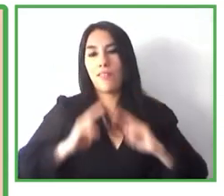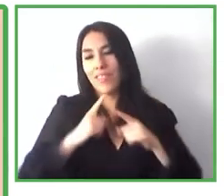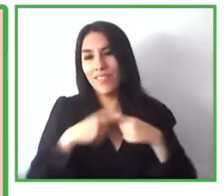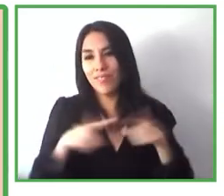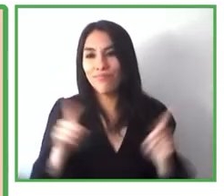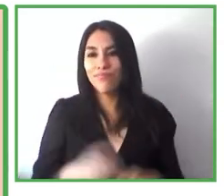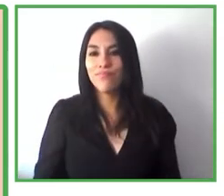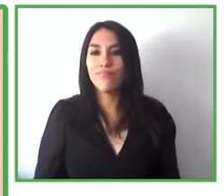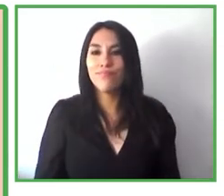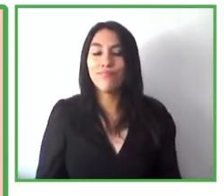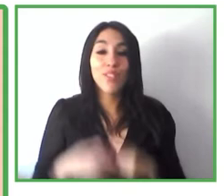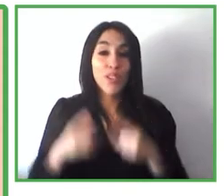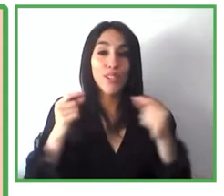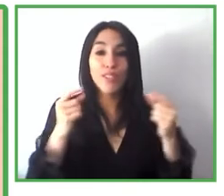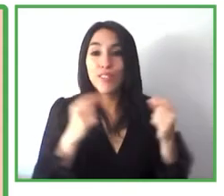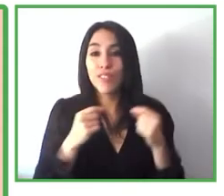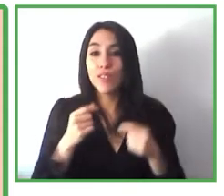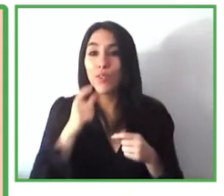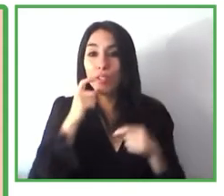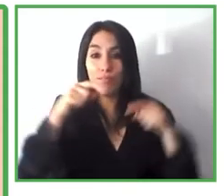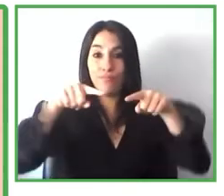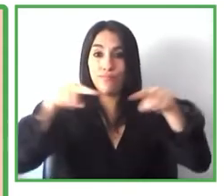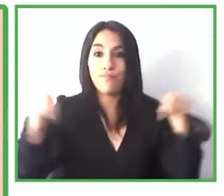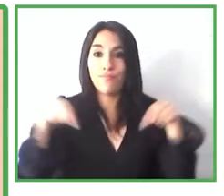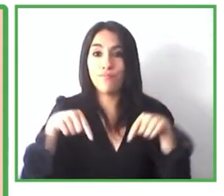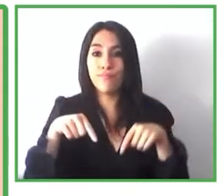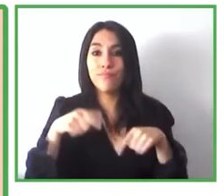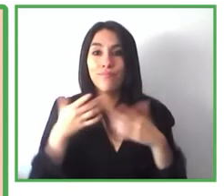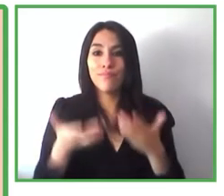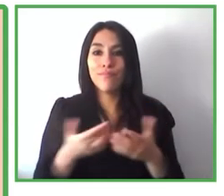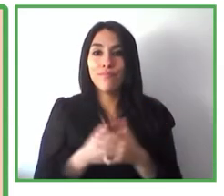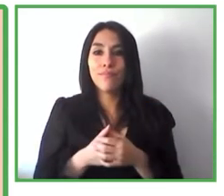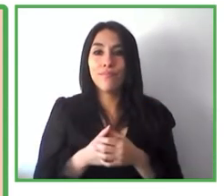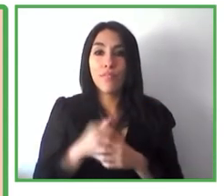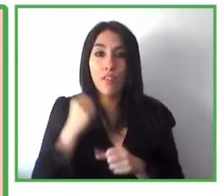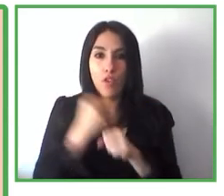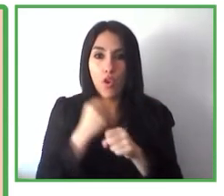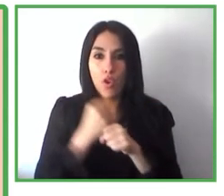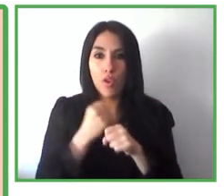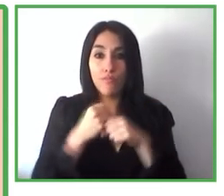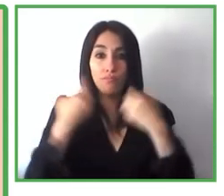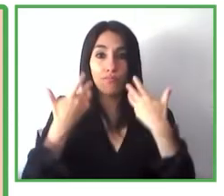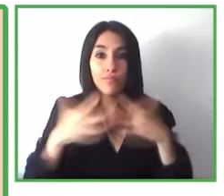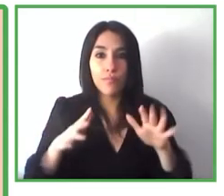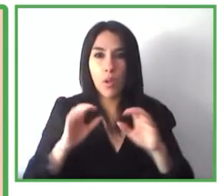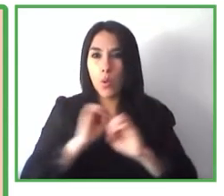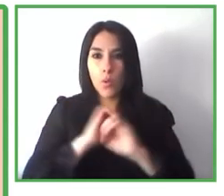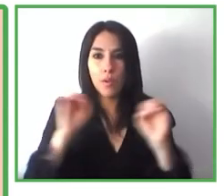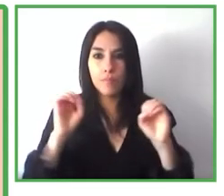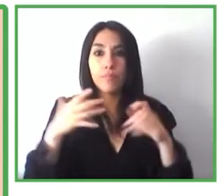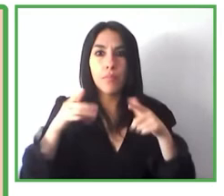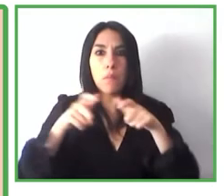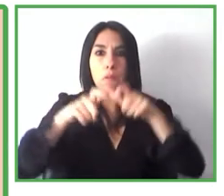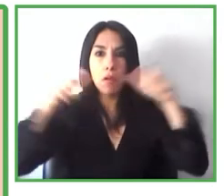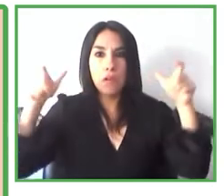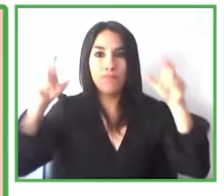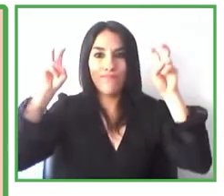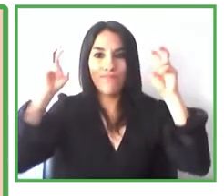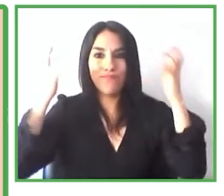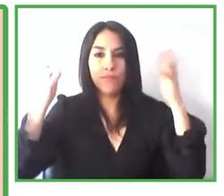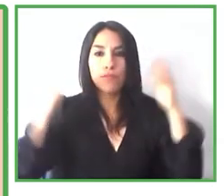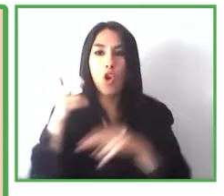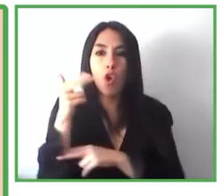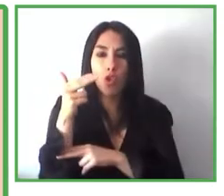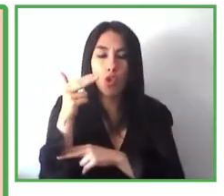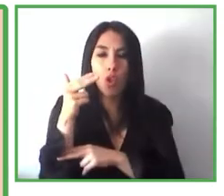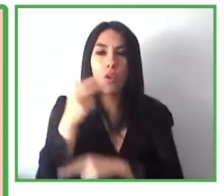el espacio esta forma de trabajo y con esto termino no solo la hemos extendido ya en el ámbito de la hotelería en España sino también en el